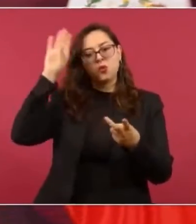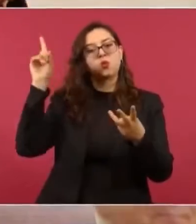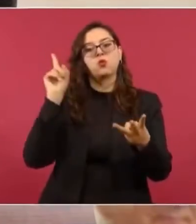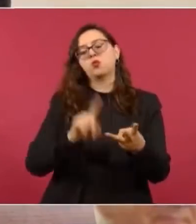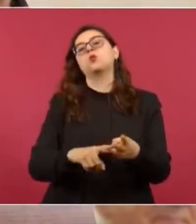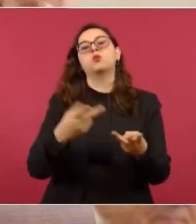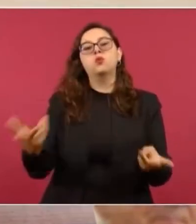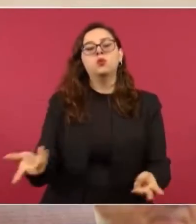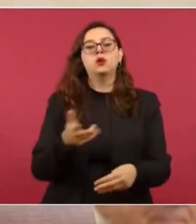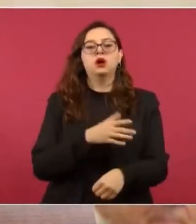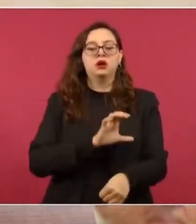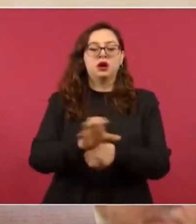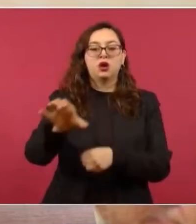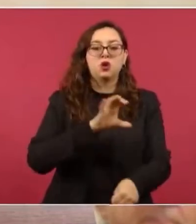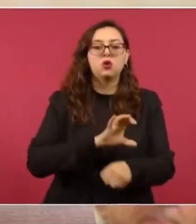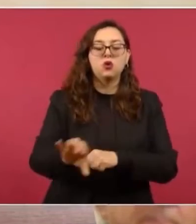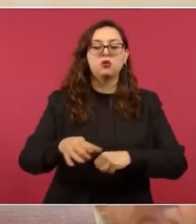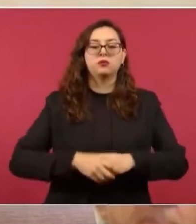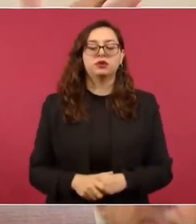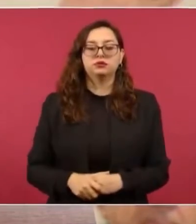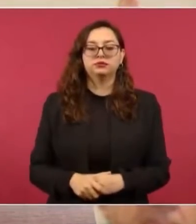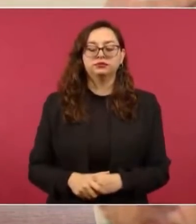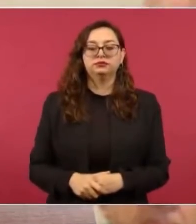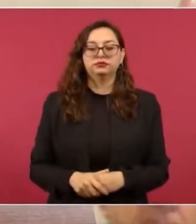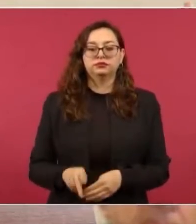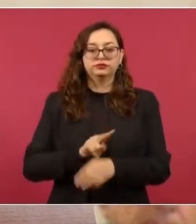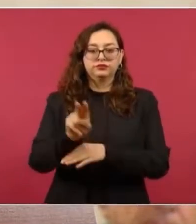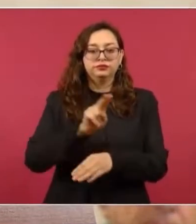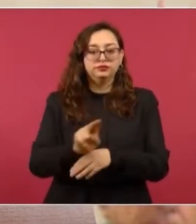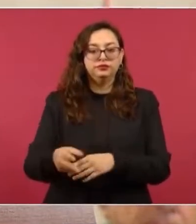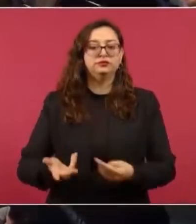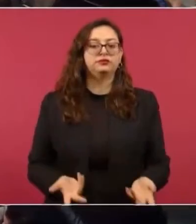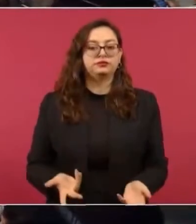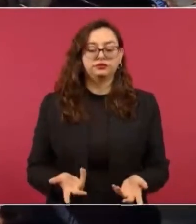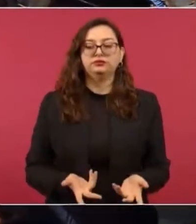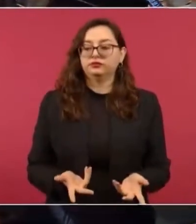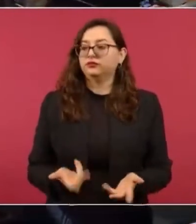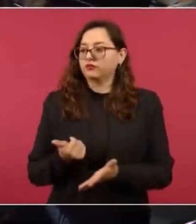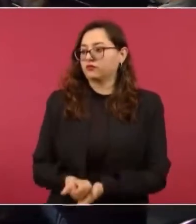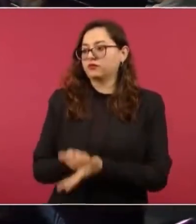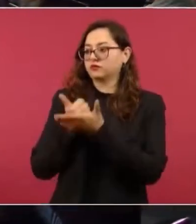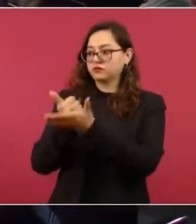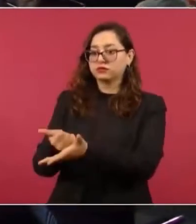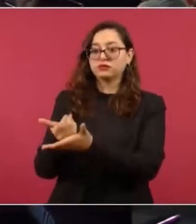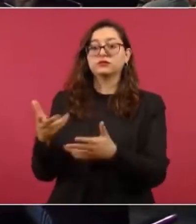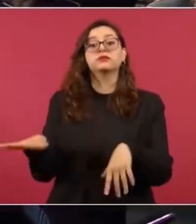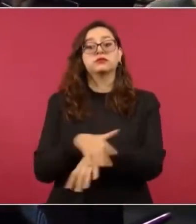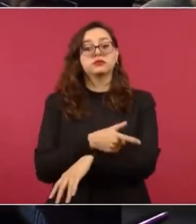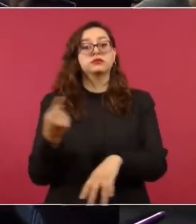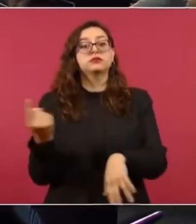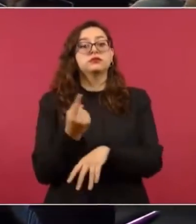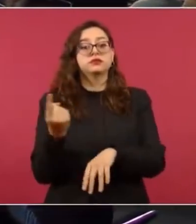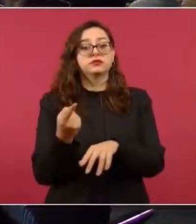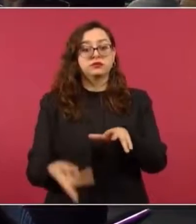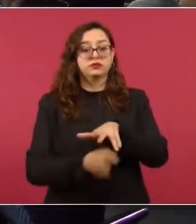colombianos, porque ha ido creciendo la migración no sólo